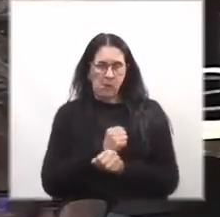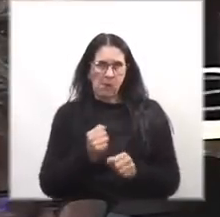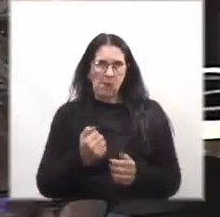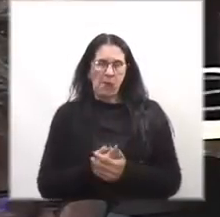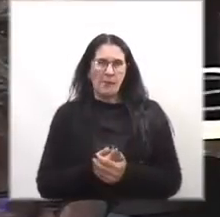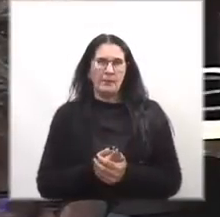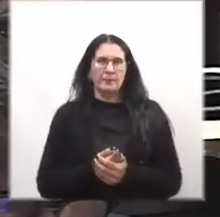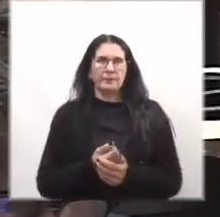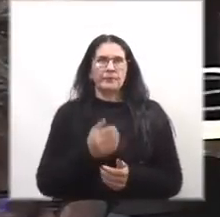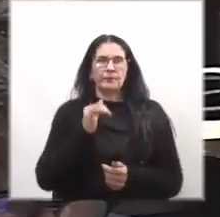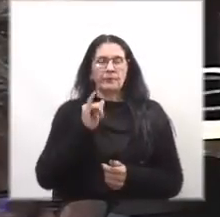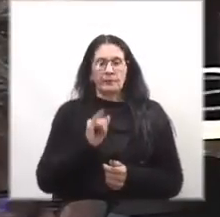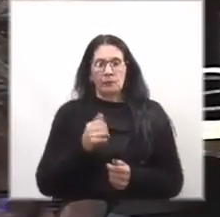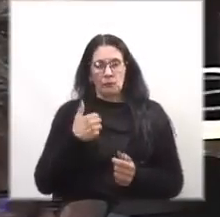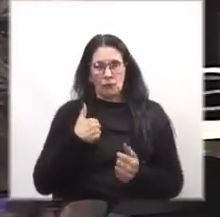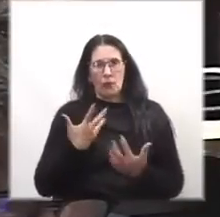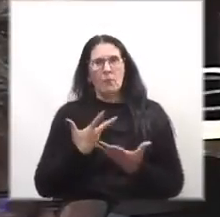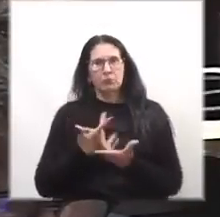y la apoyé.